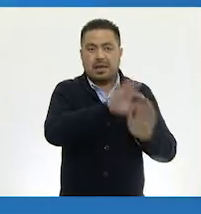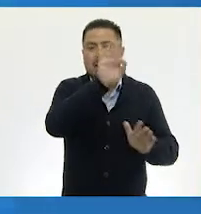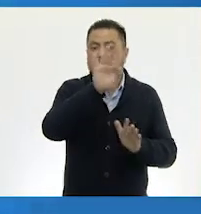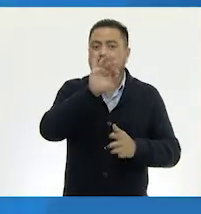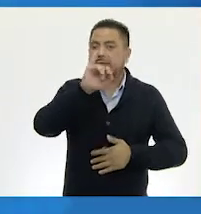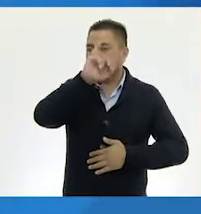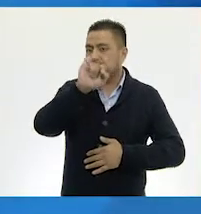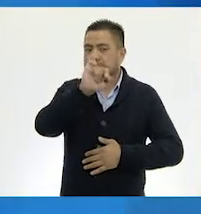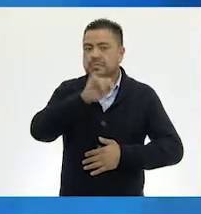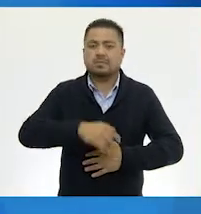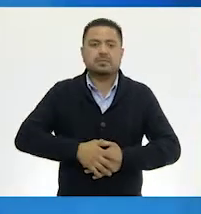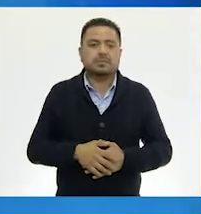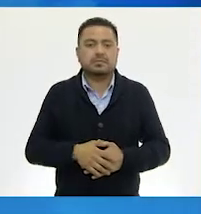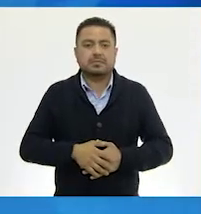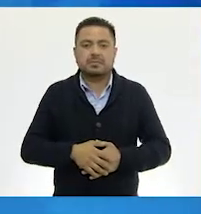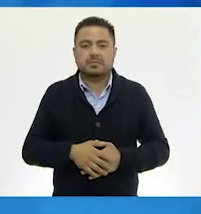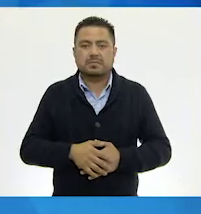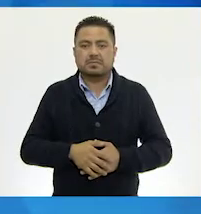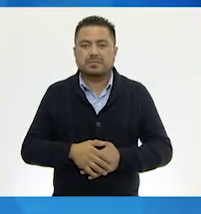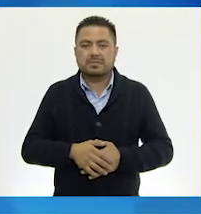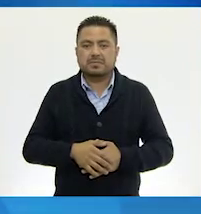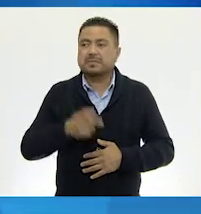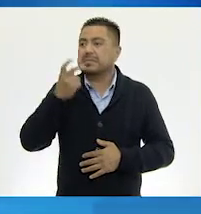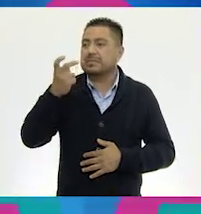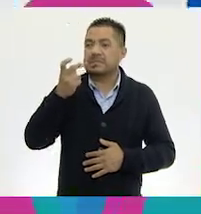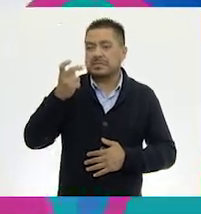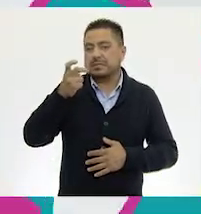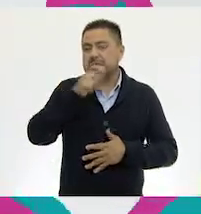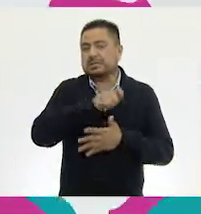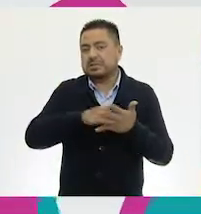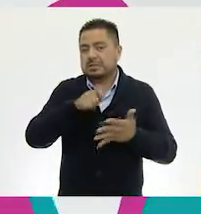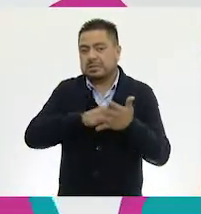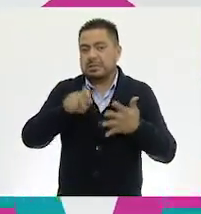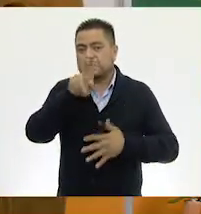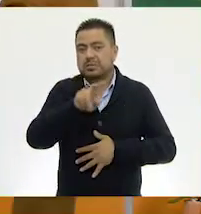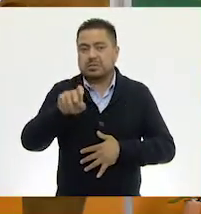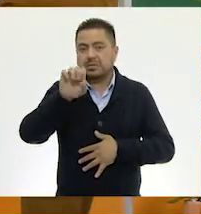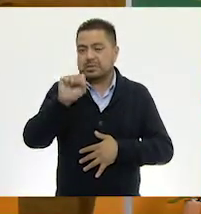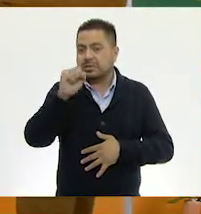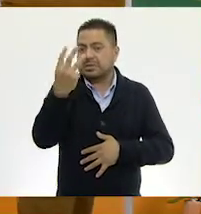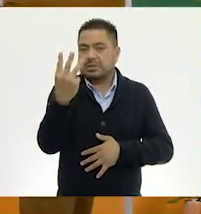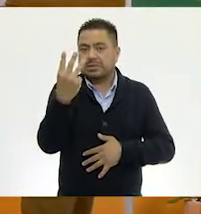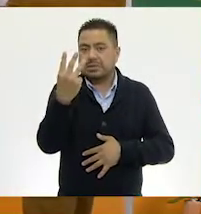No, hay que... Vamos a ver. Exacto. Te están diciendo que 263.